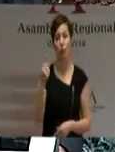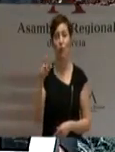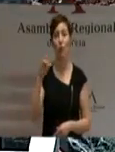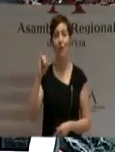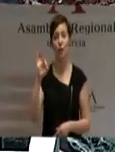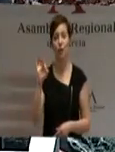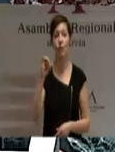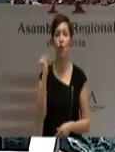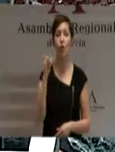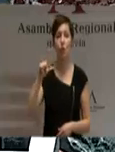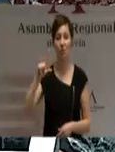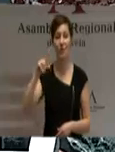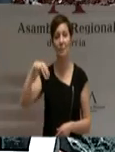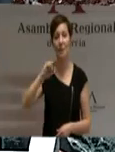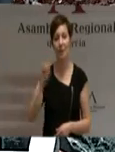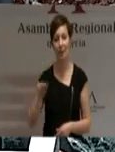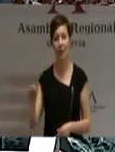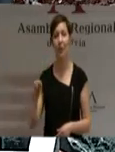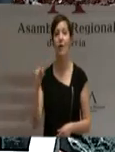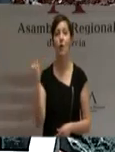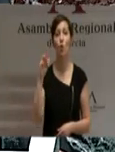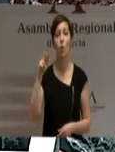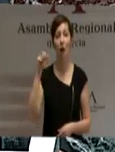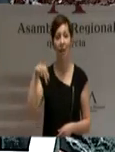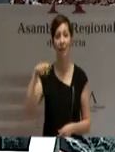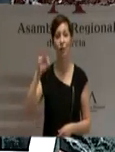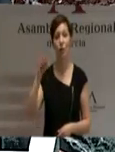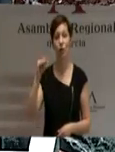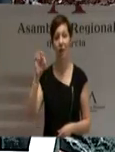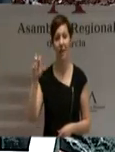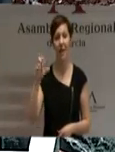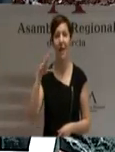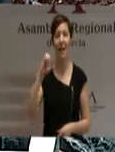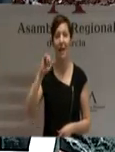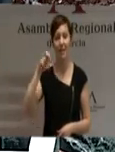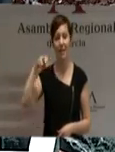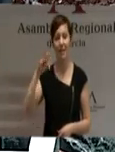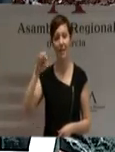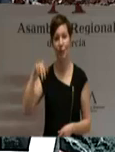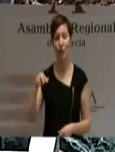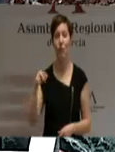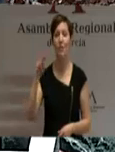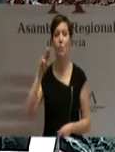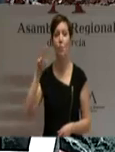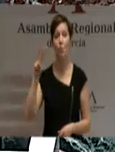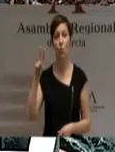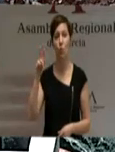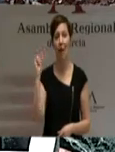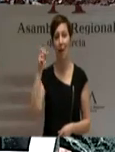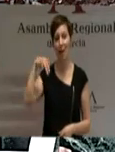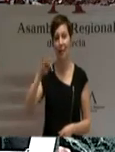José Luis Martínez, Joaquín Dólera, Cayetano Jaime y José Antonio Pujante. A cinco portavoces